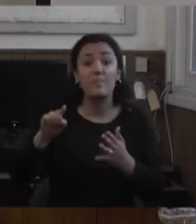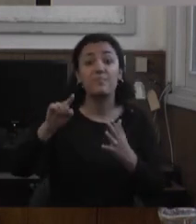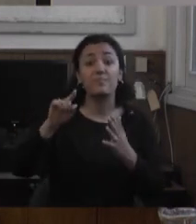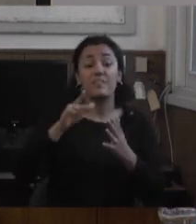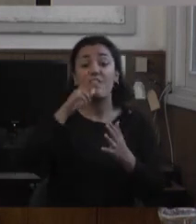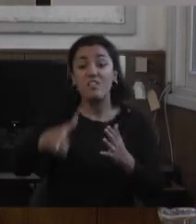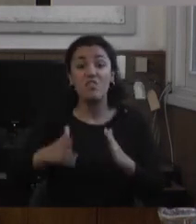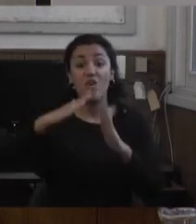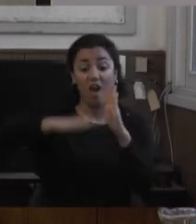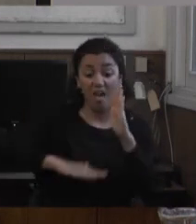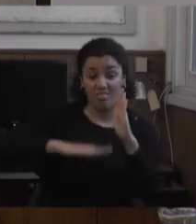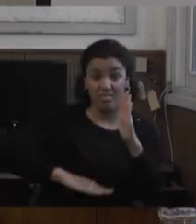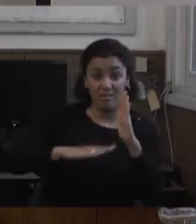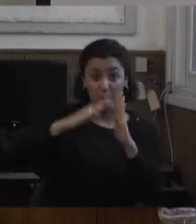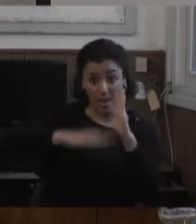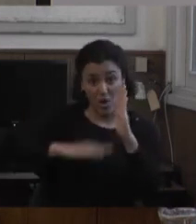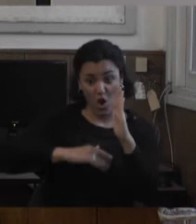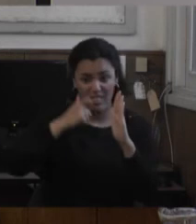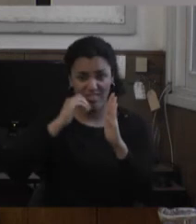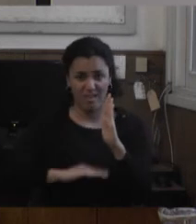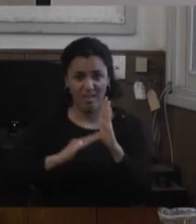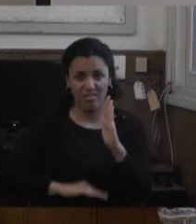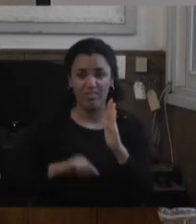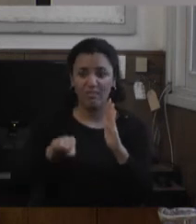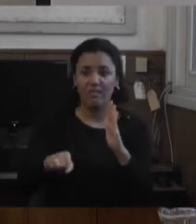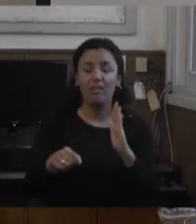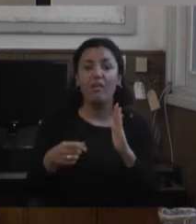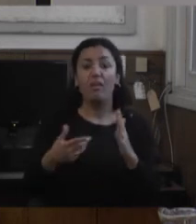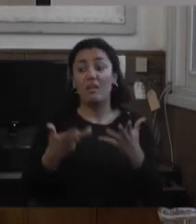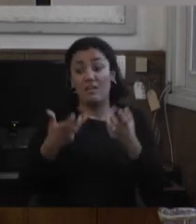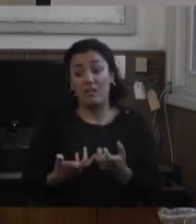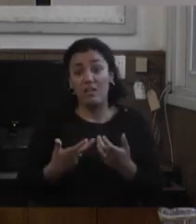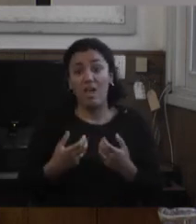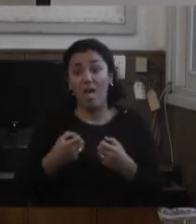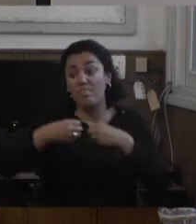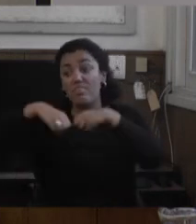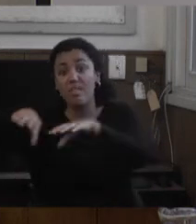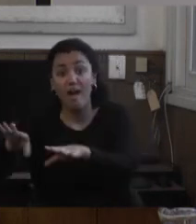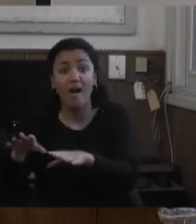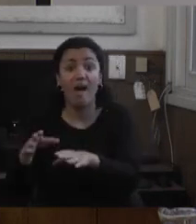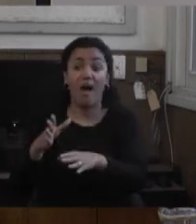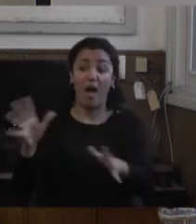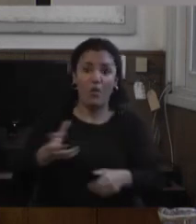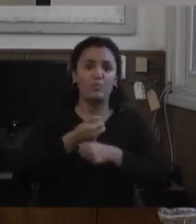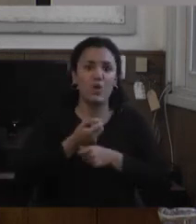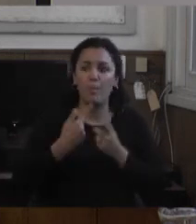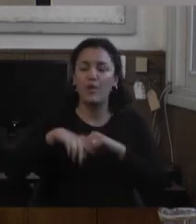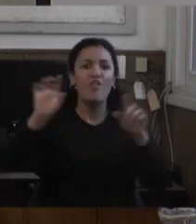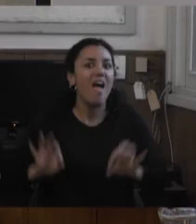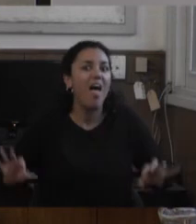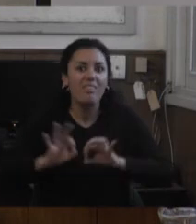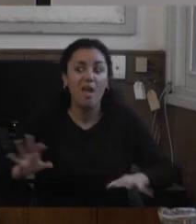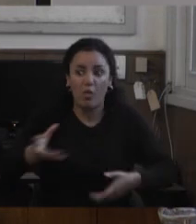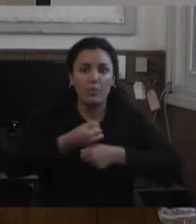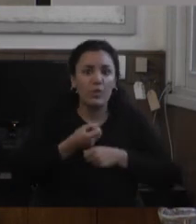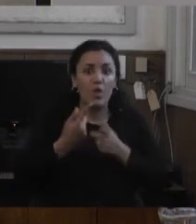fue dado una adopción y nadie lo adoptó que fue un instituto no tenía muchas alternativas para decirme en qué habrá terminado la vida de Eugenio es decir como